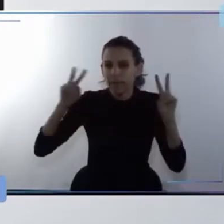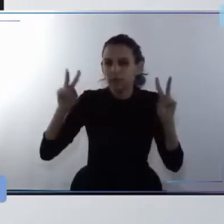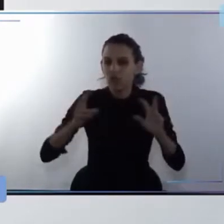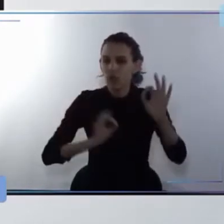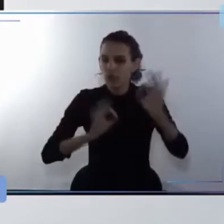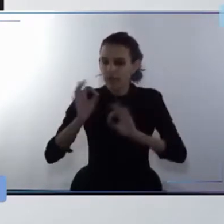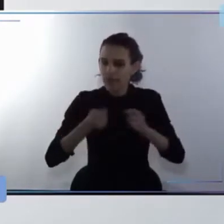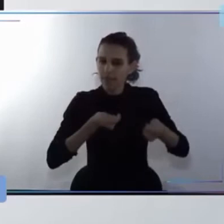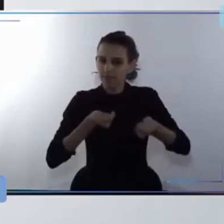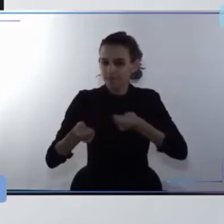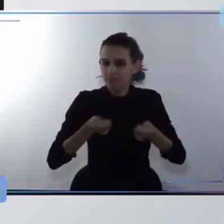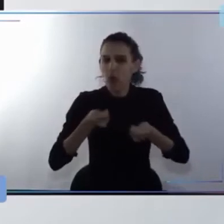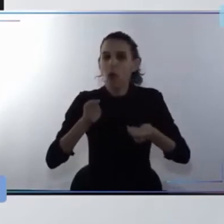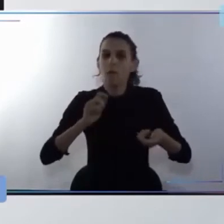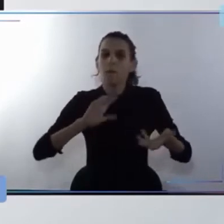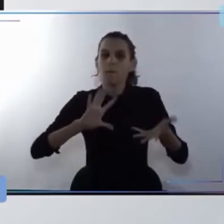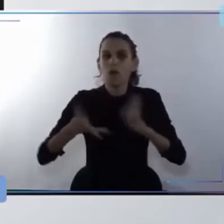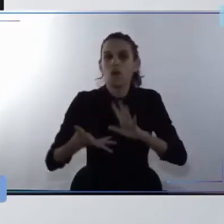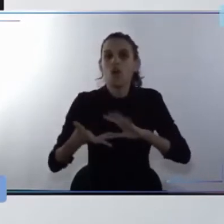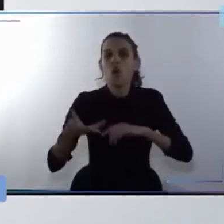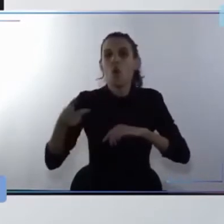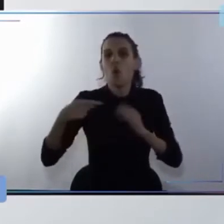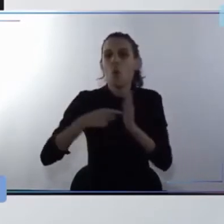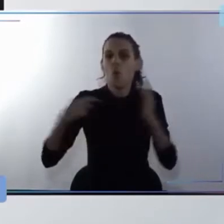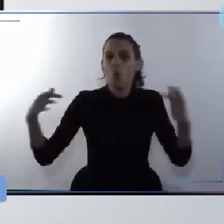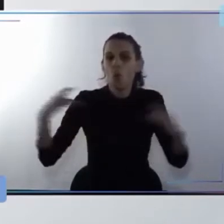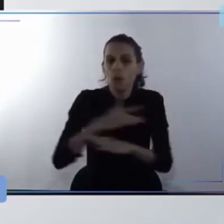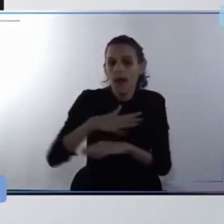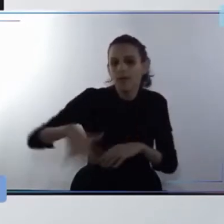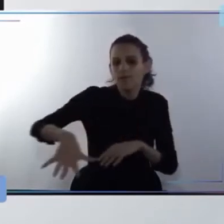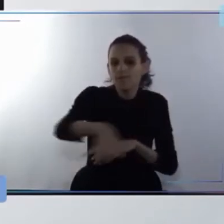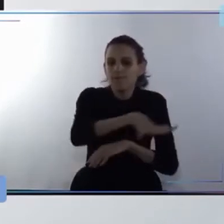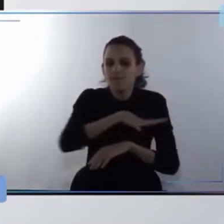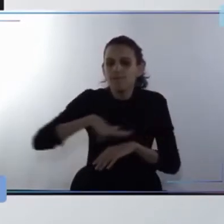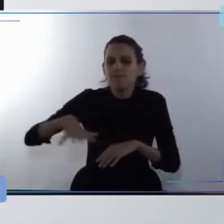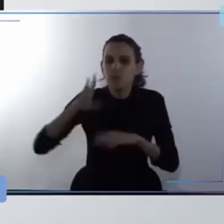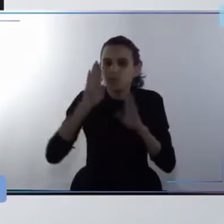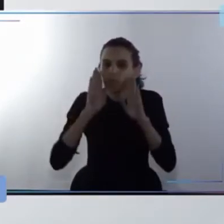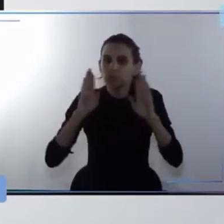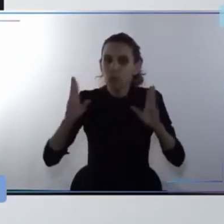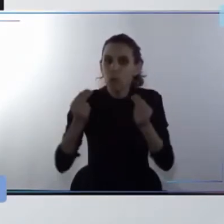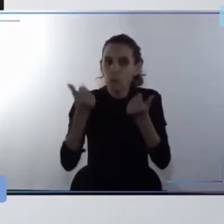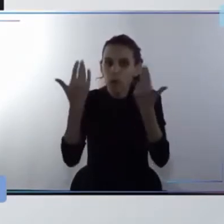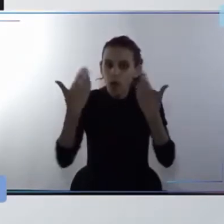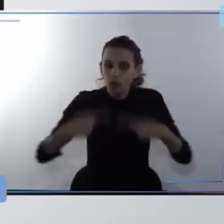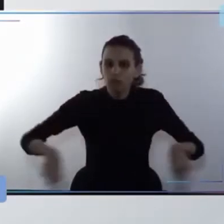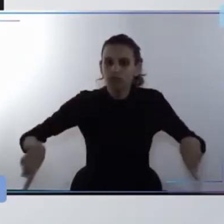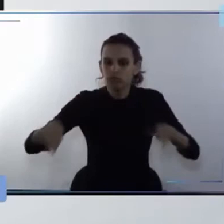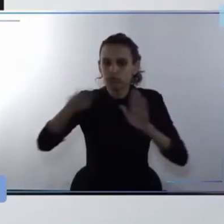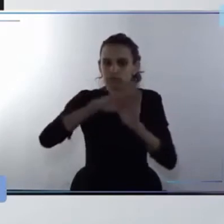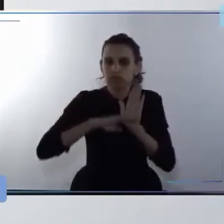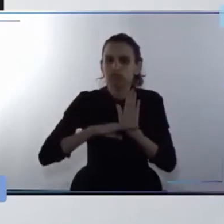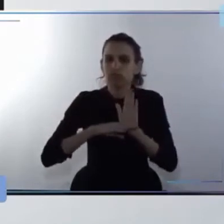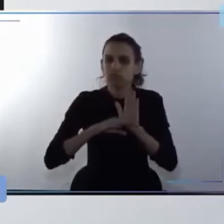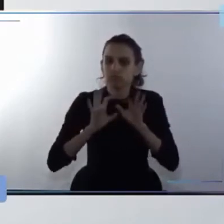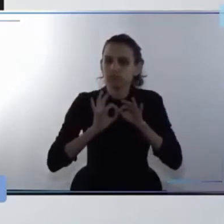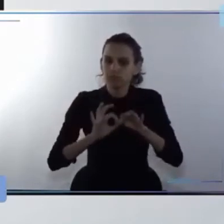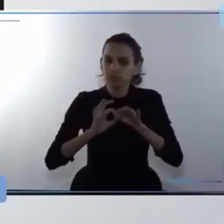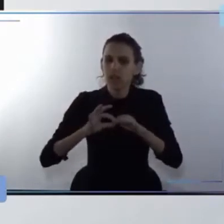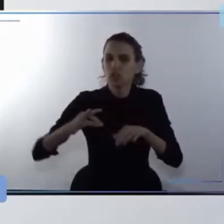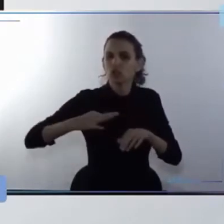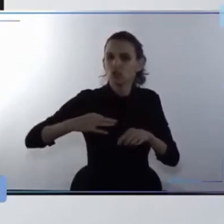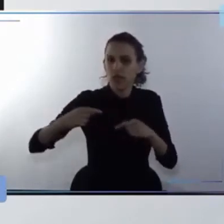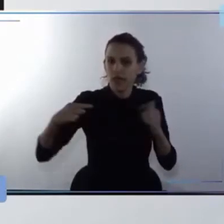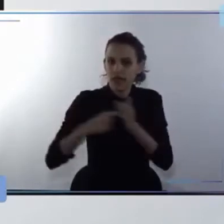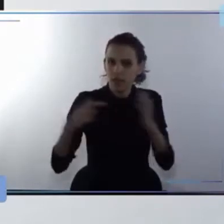modelo urbano que tenga en cuenta los valores consensuados con y para la ciudadanía y